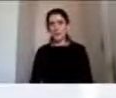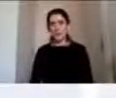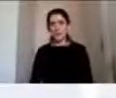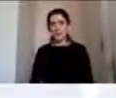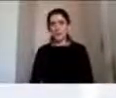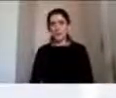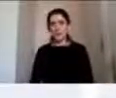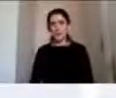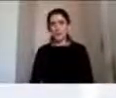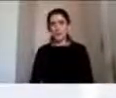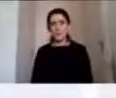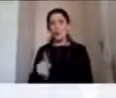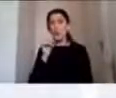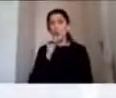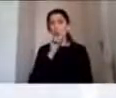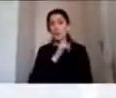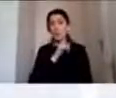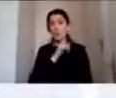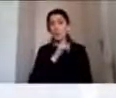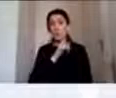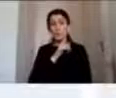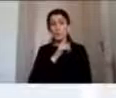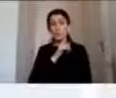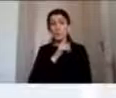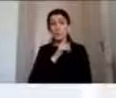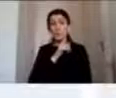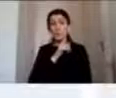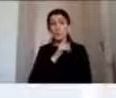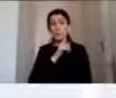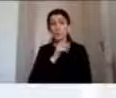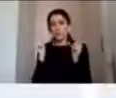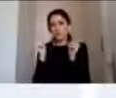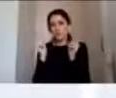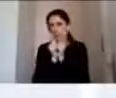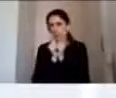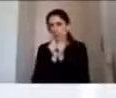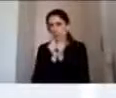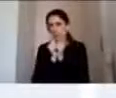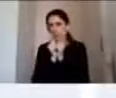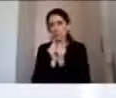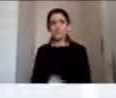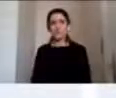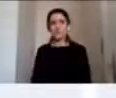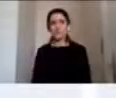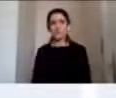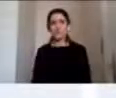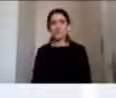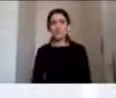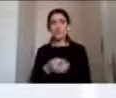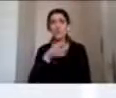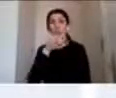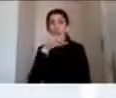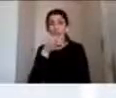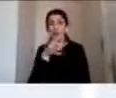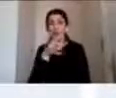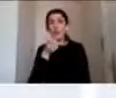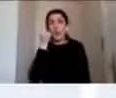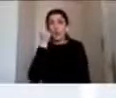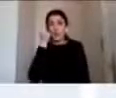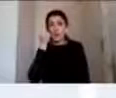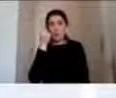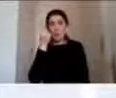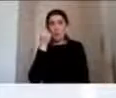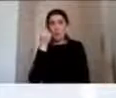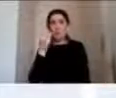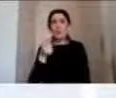para finalizar me gustaría resumir un poquito de lo que les he hablado entendemos entonces que las consecuencias